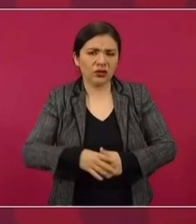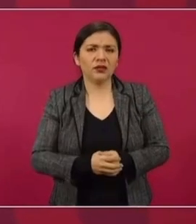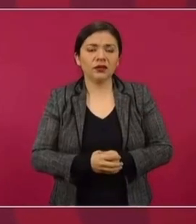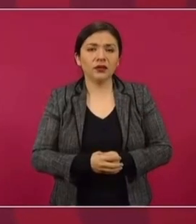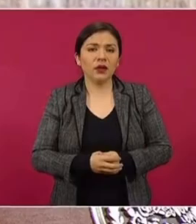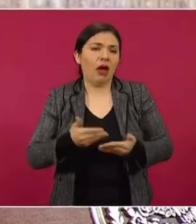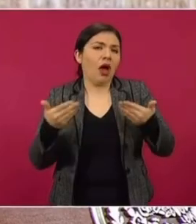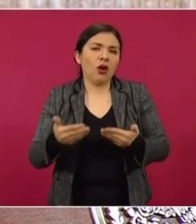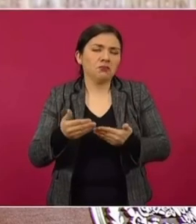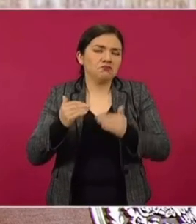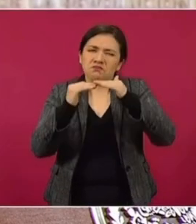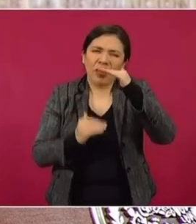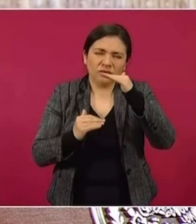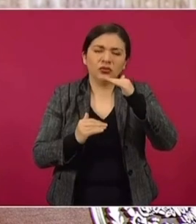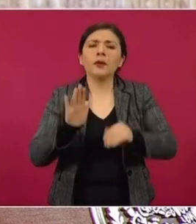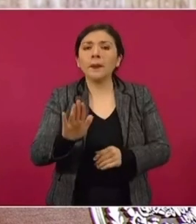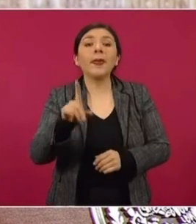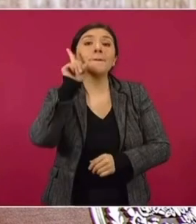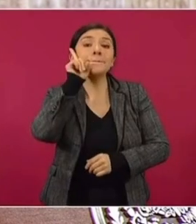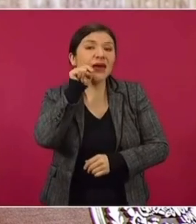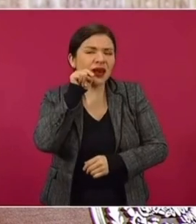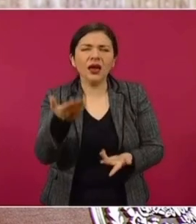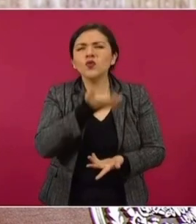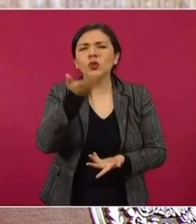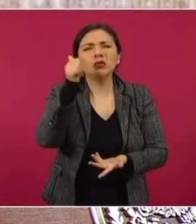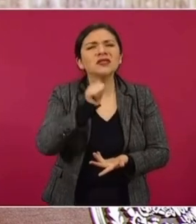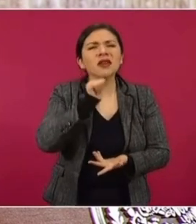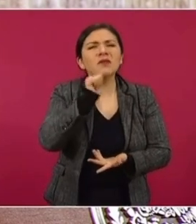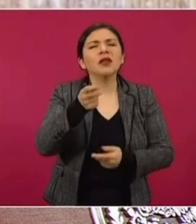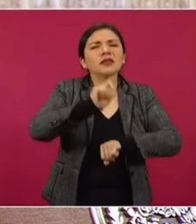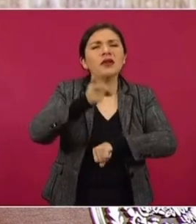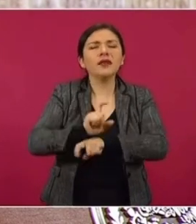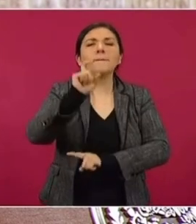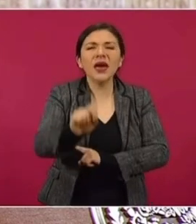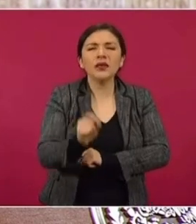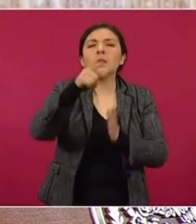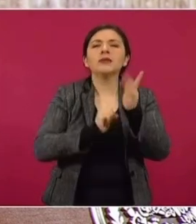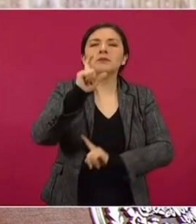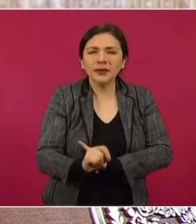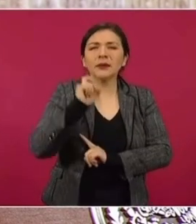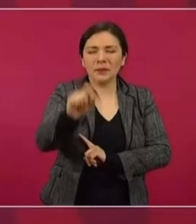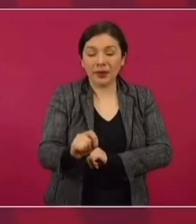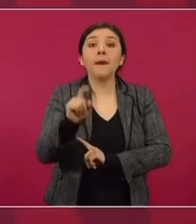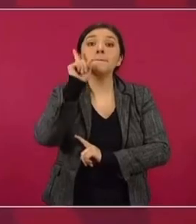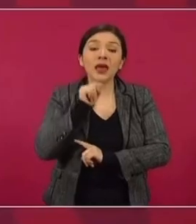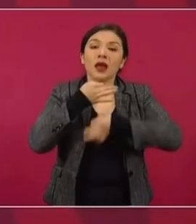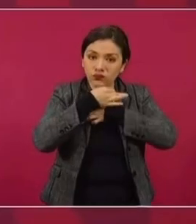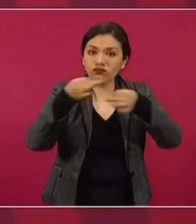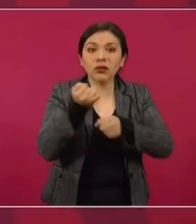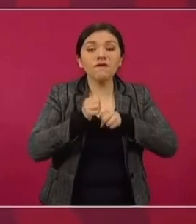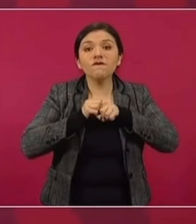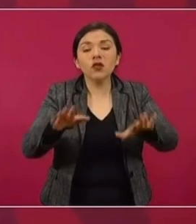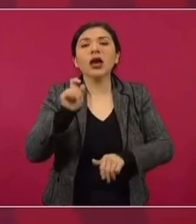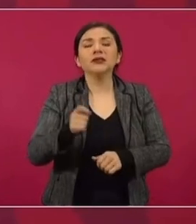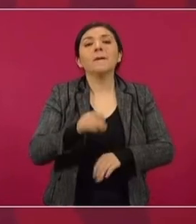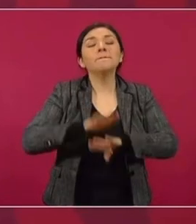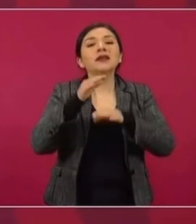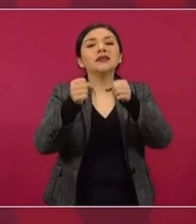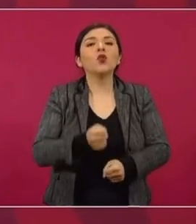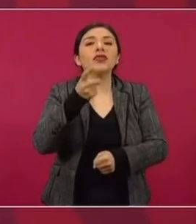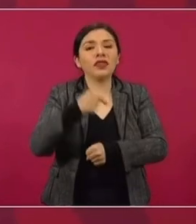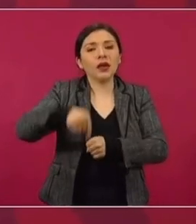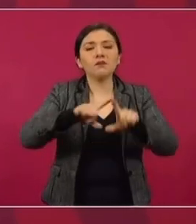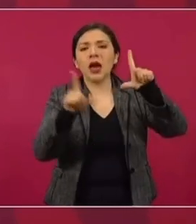están en lo mínimo. Mañana, como lo hacemos todos los días 20 de cada mes, se va a dar el informe sobre seguridad